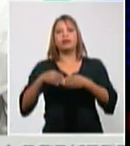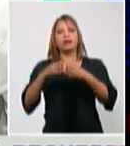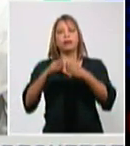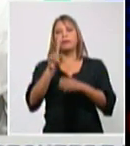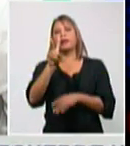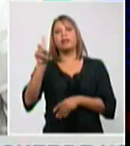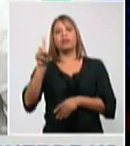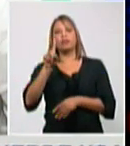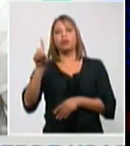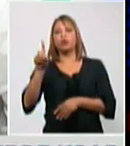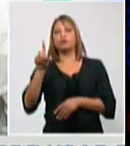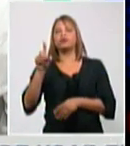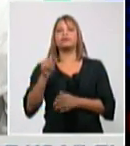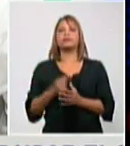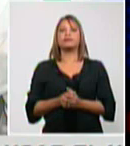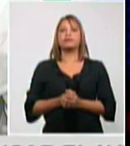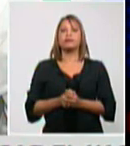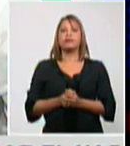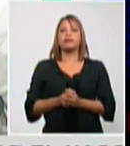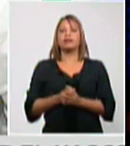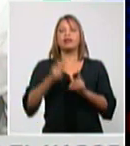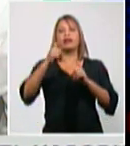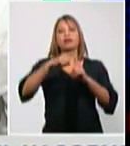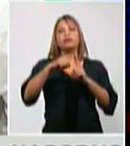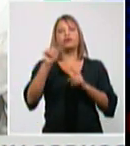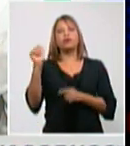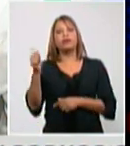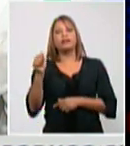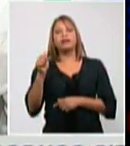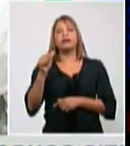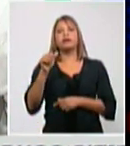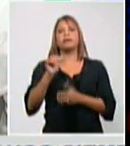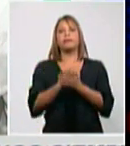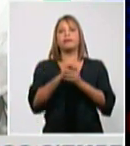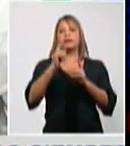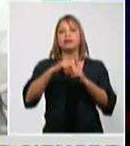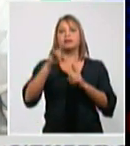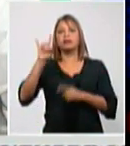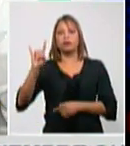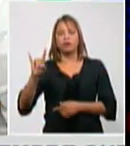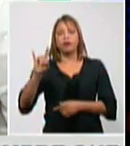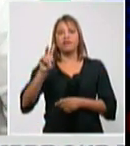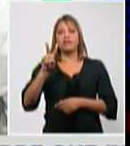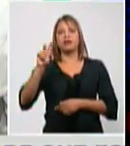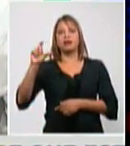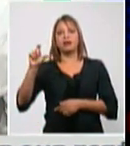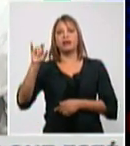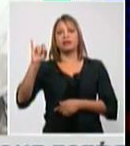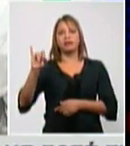las Tunas 10 Matanzas 9 Villa Clara 6 Artemis 5